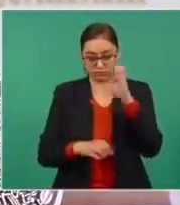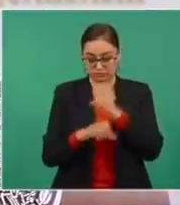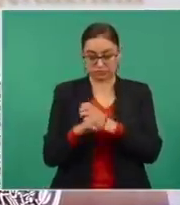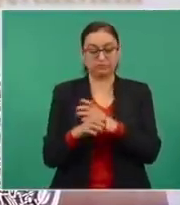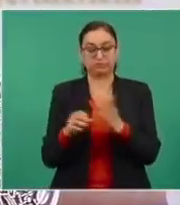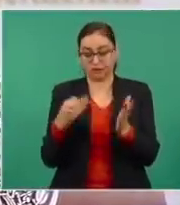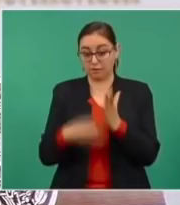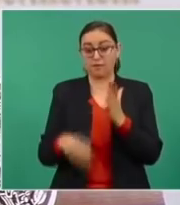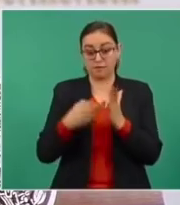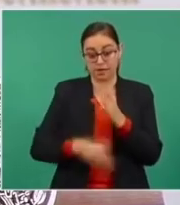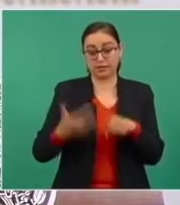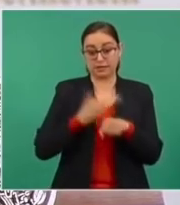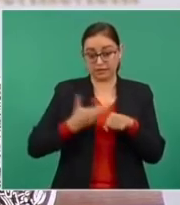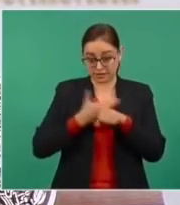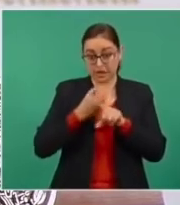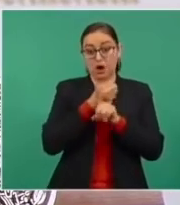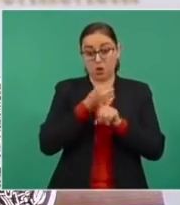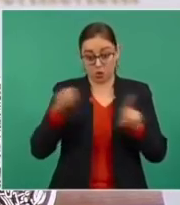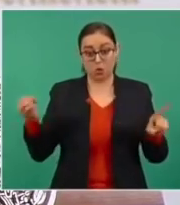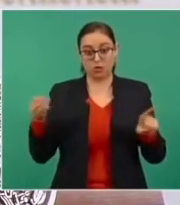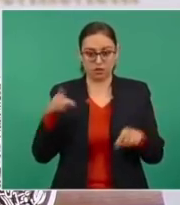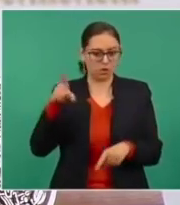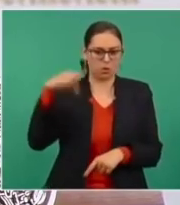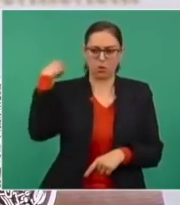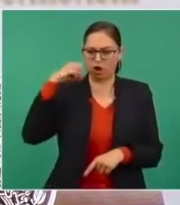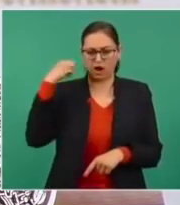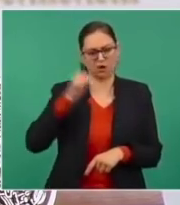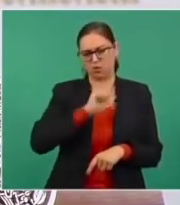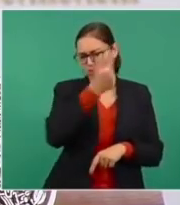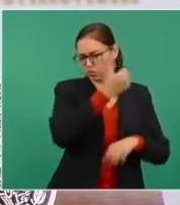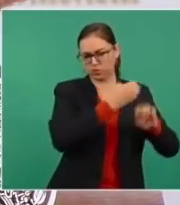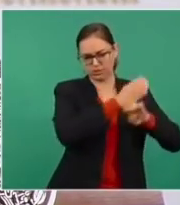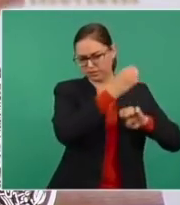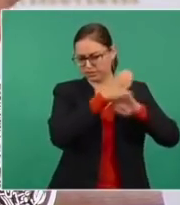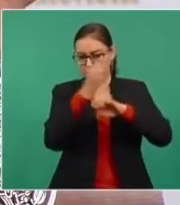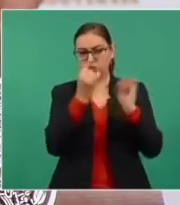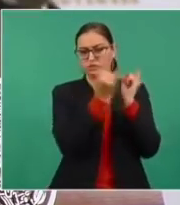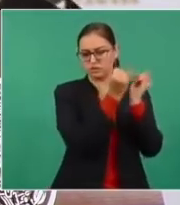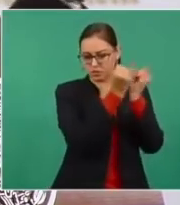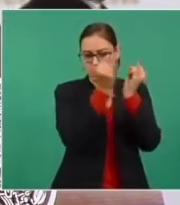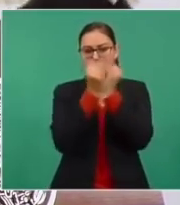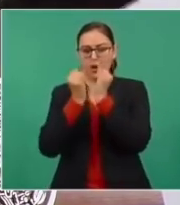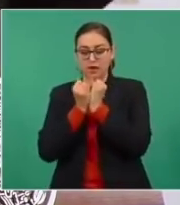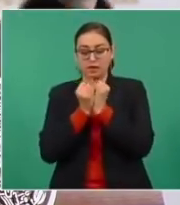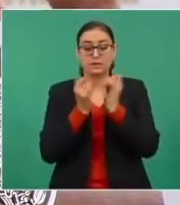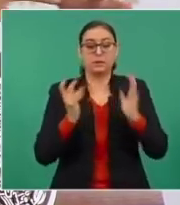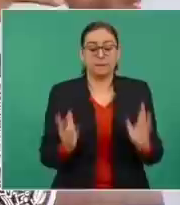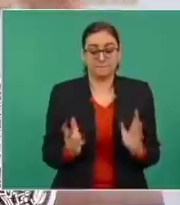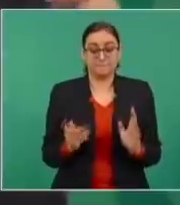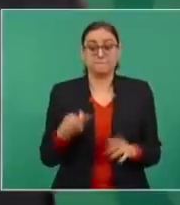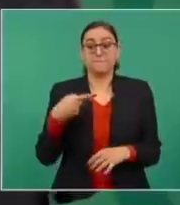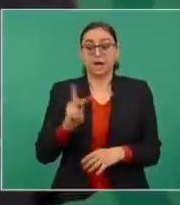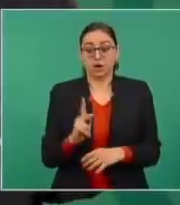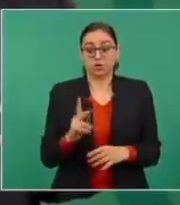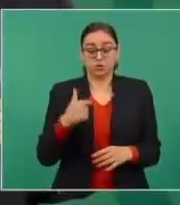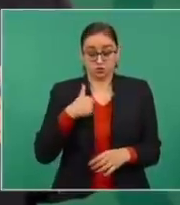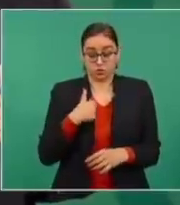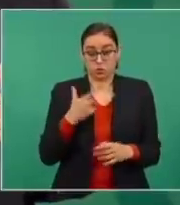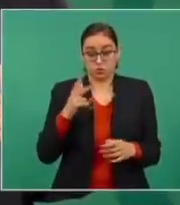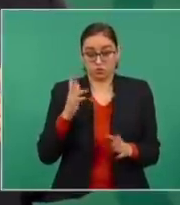en Oaxaca y en otras partes. Ahora entiendo que las autoridades se pusieron de acuerdo